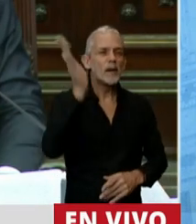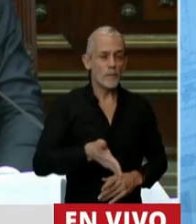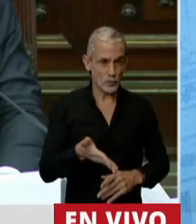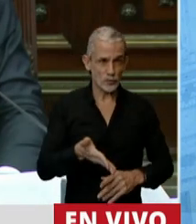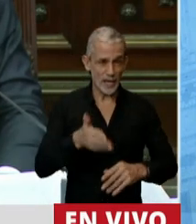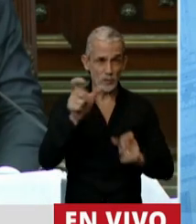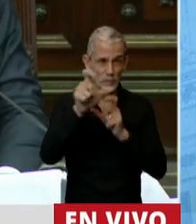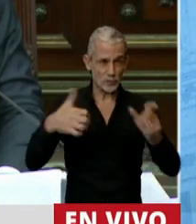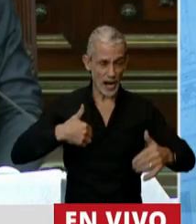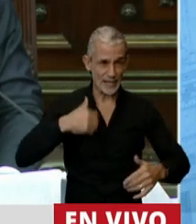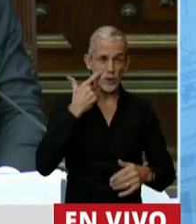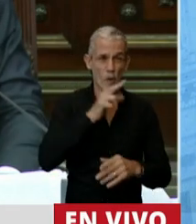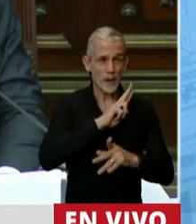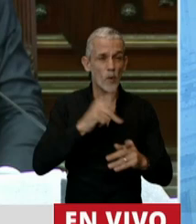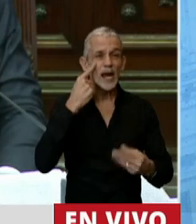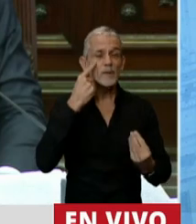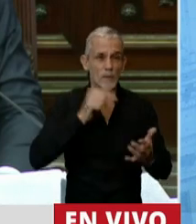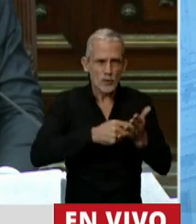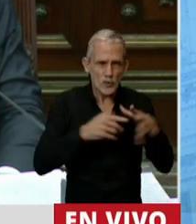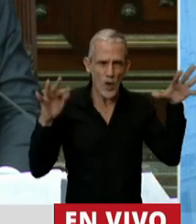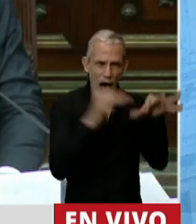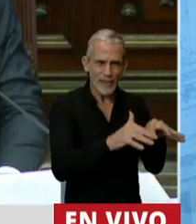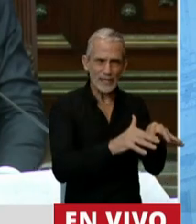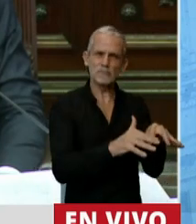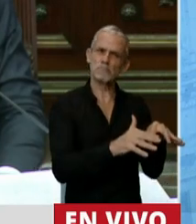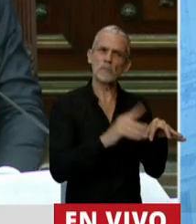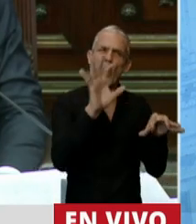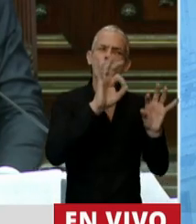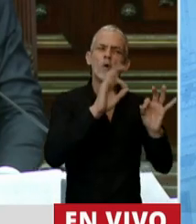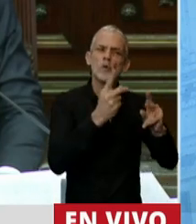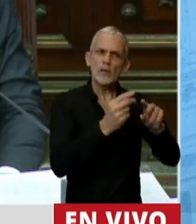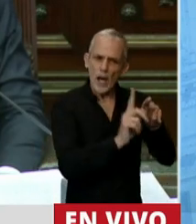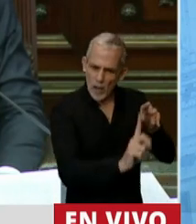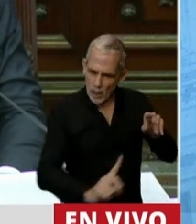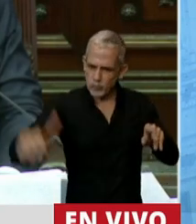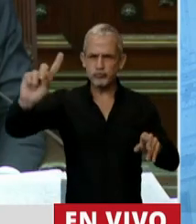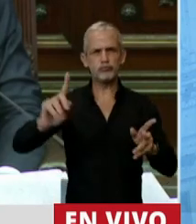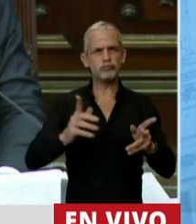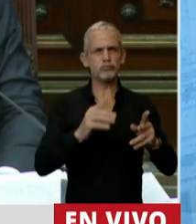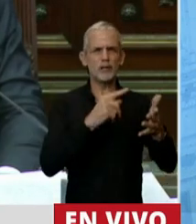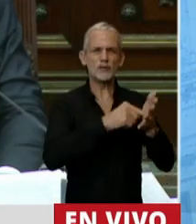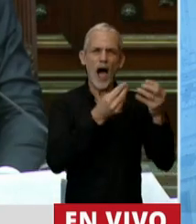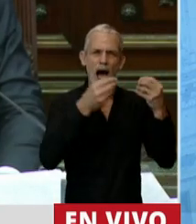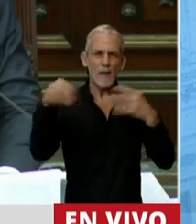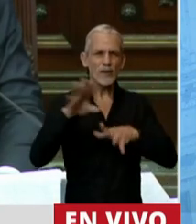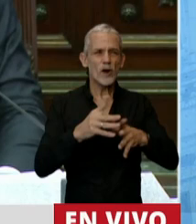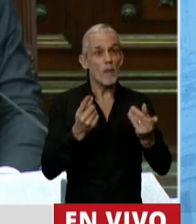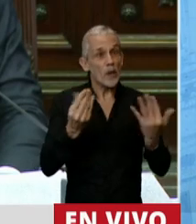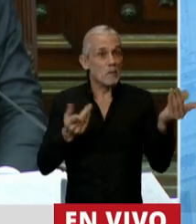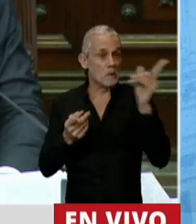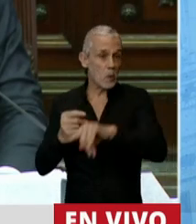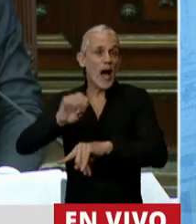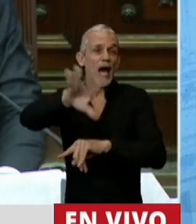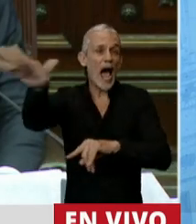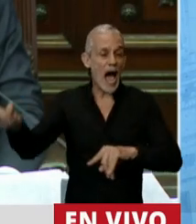de los argentinos y las argentinas vivimos en las ciudades. ¿No es una oportunidad para pensar eso? ¿No es una oportunidad para pensar la vuelta al campo también